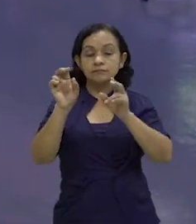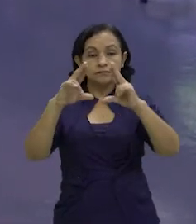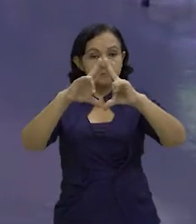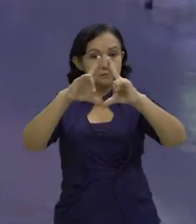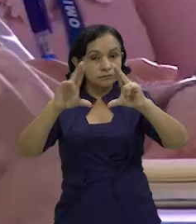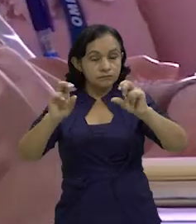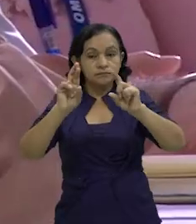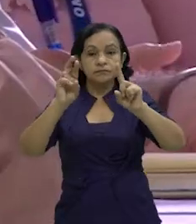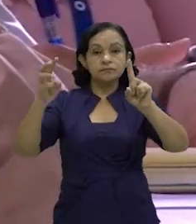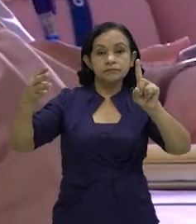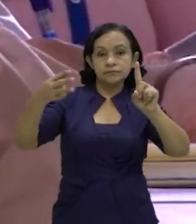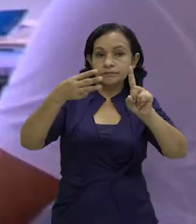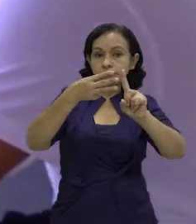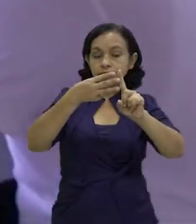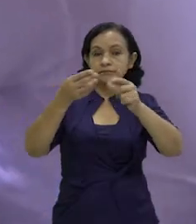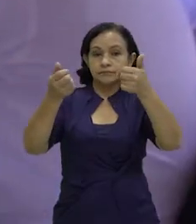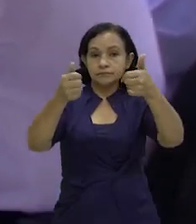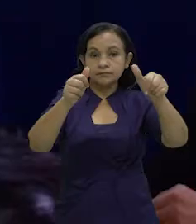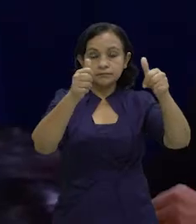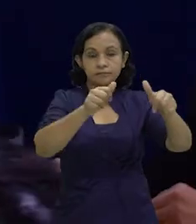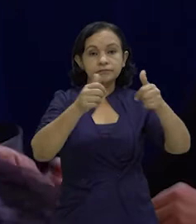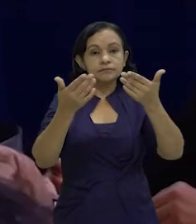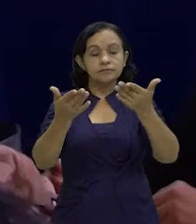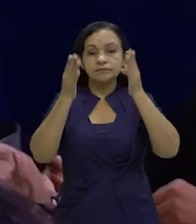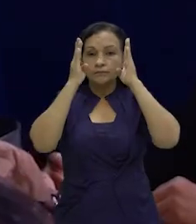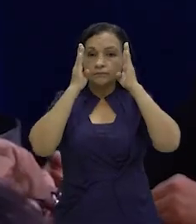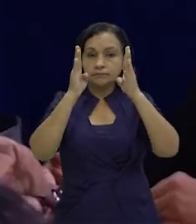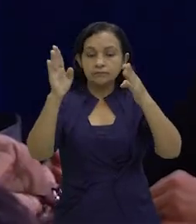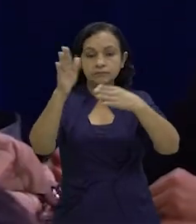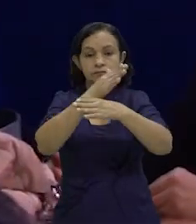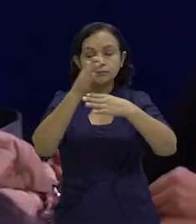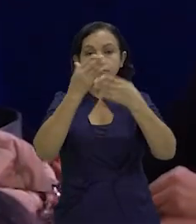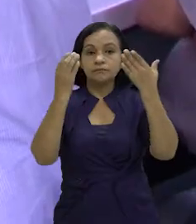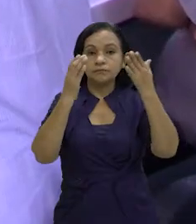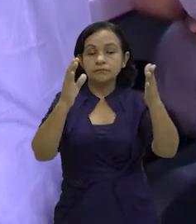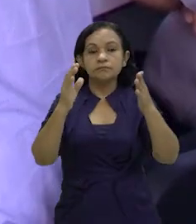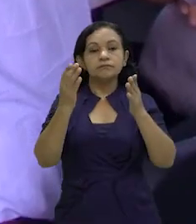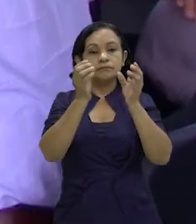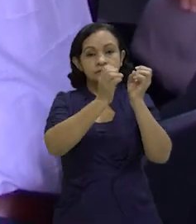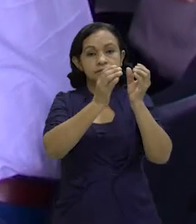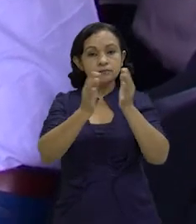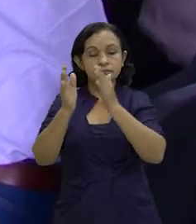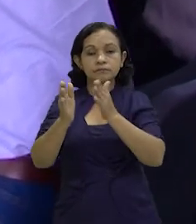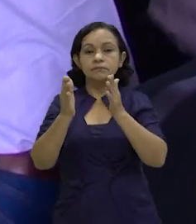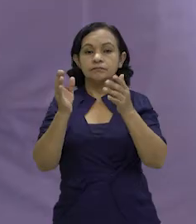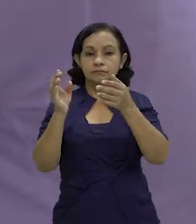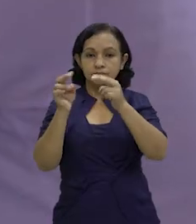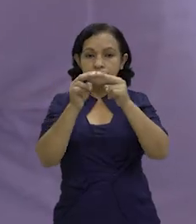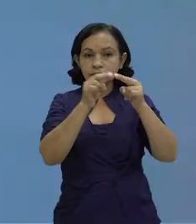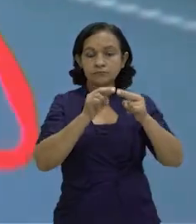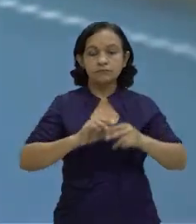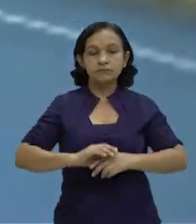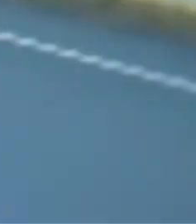riesgo a nivel nacional y regional, homologando mecanismos que permitan atender situaciones de emergencias de manera organizada y